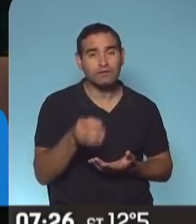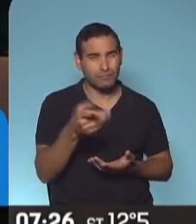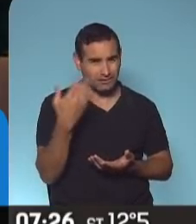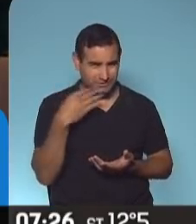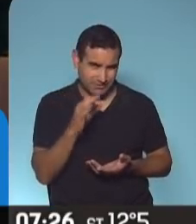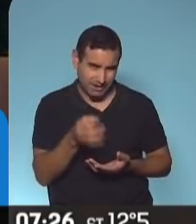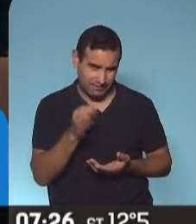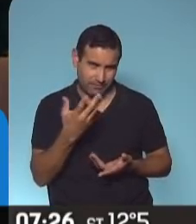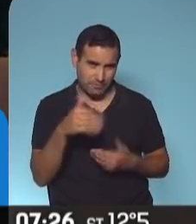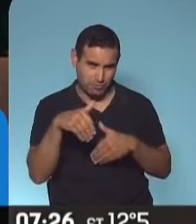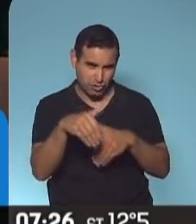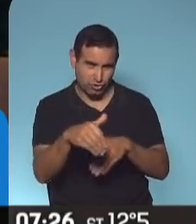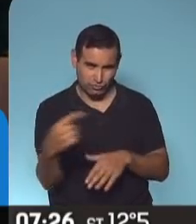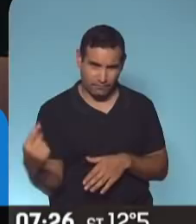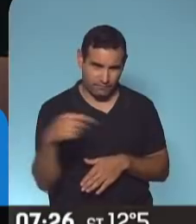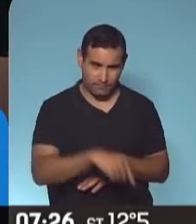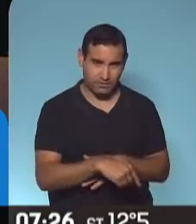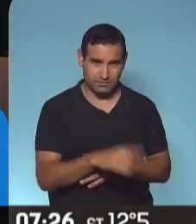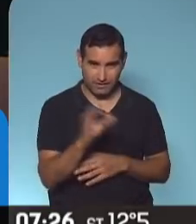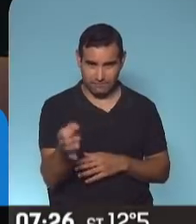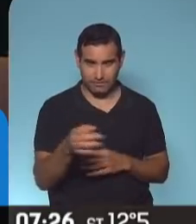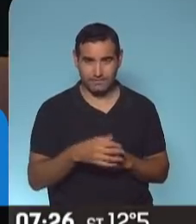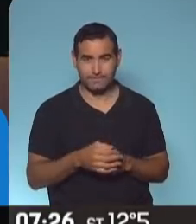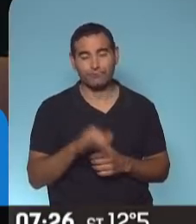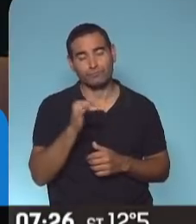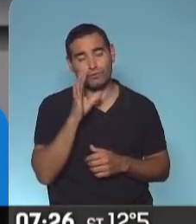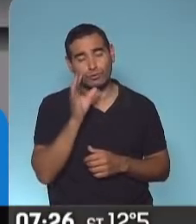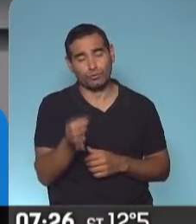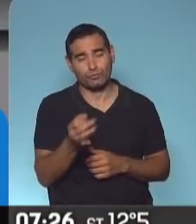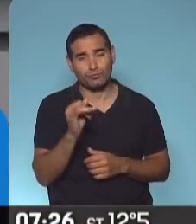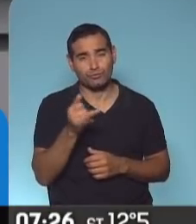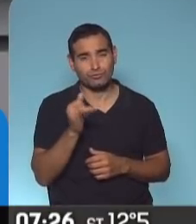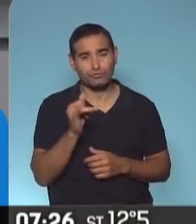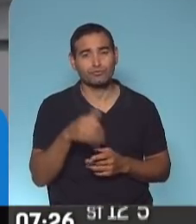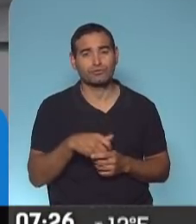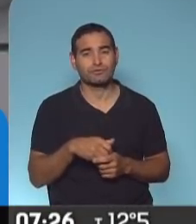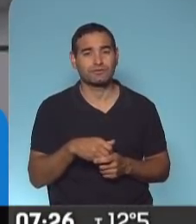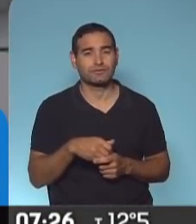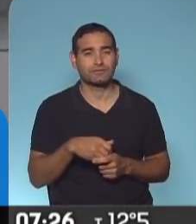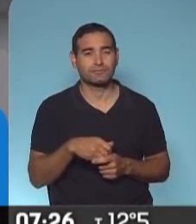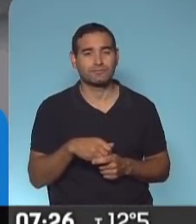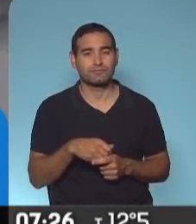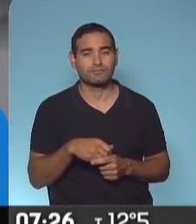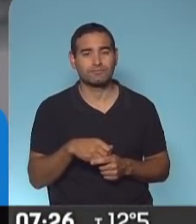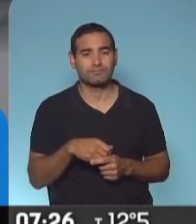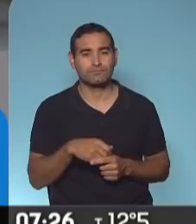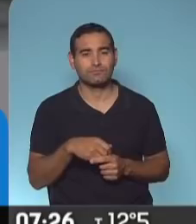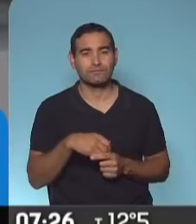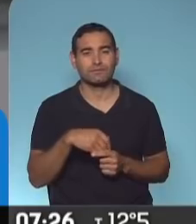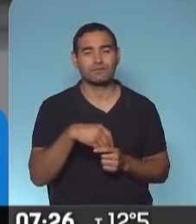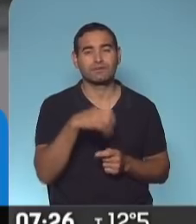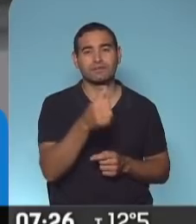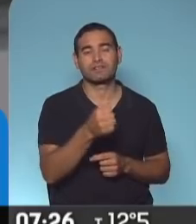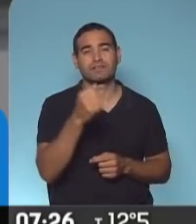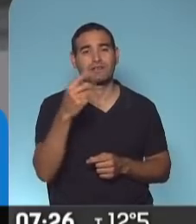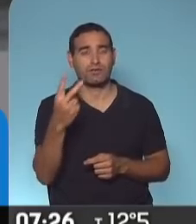enterado justamente de la partida de este micro, de su ciudad? Sí, obviamente. Nosotros estuvimos cobijados hasta el 61 o 62